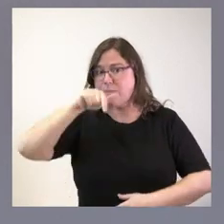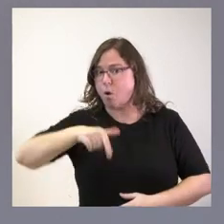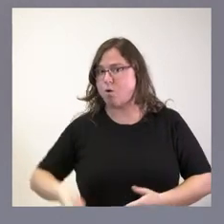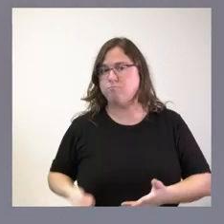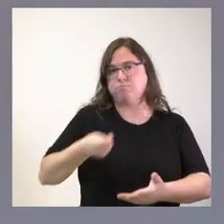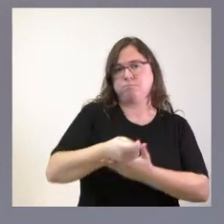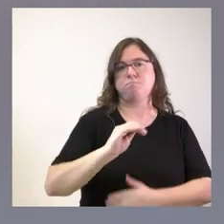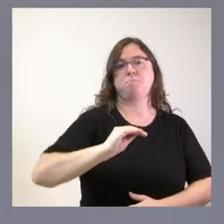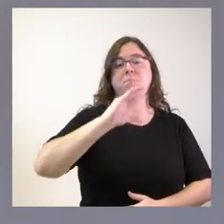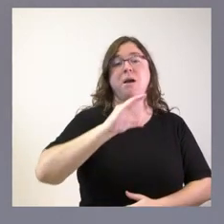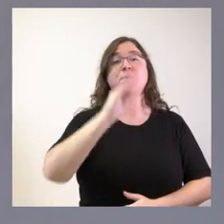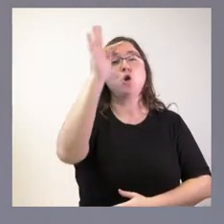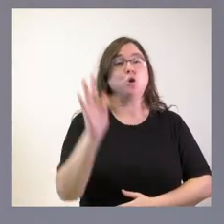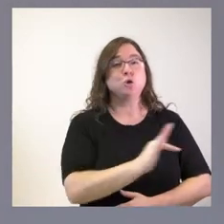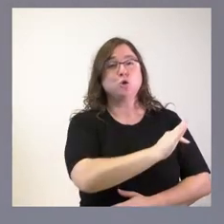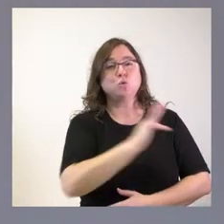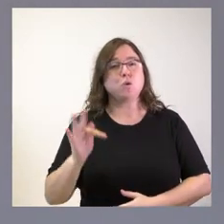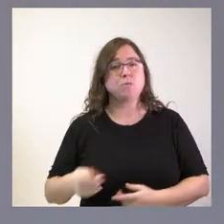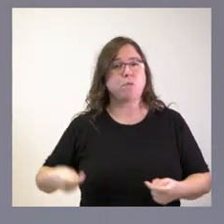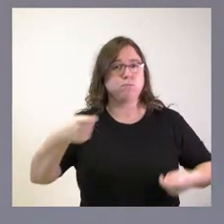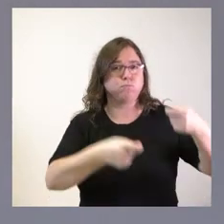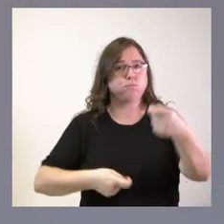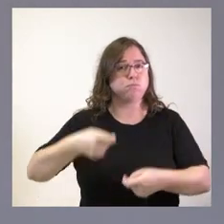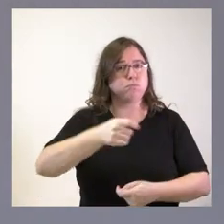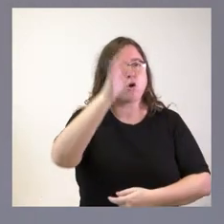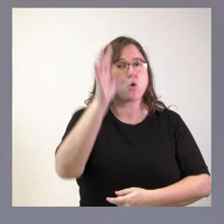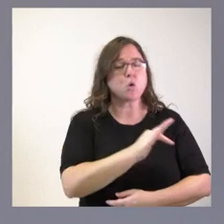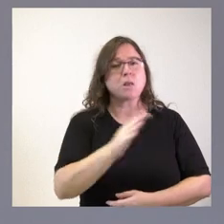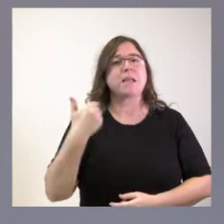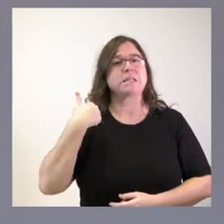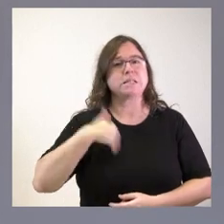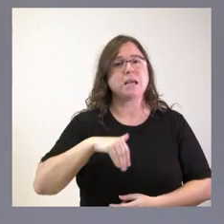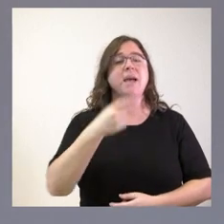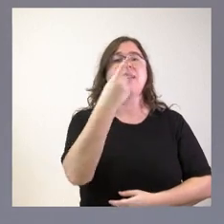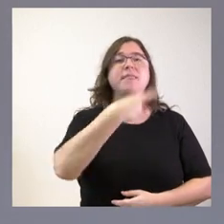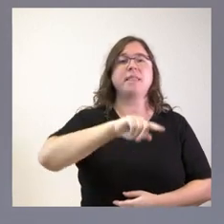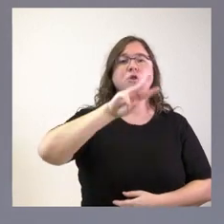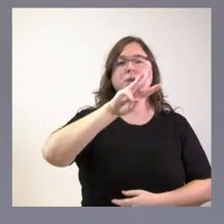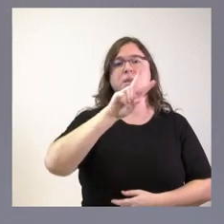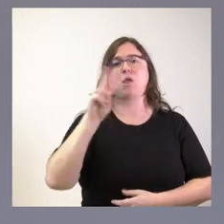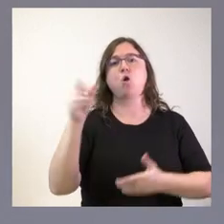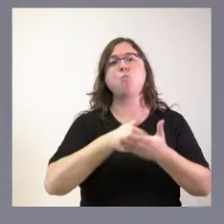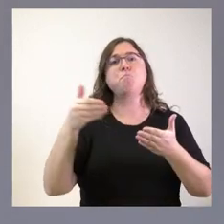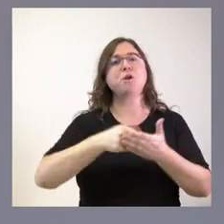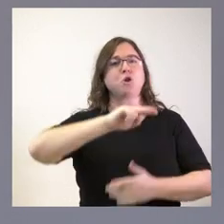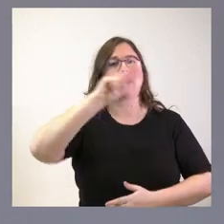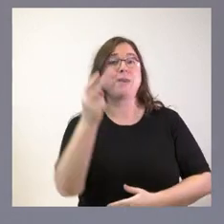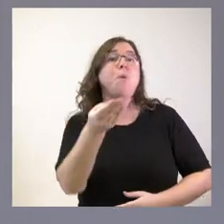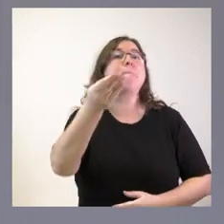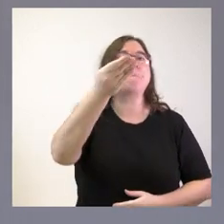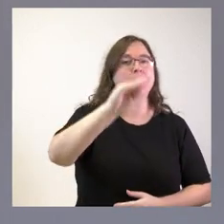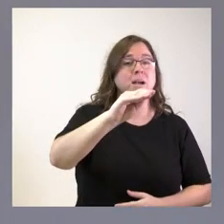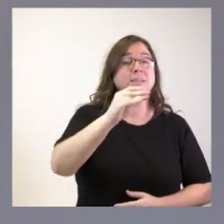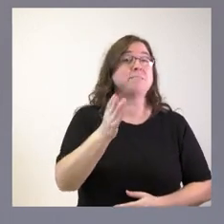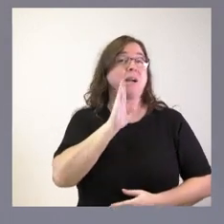pero el conjunto de las aportaciones efectuadas supera la cifra de los 132 millones de euros adicionales sobre